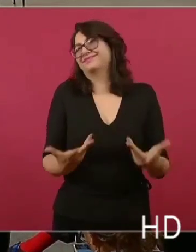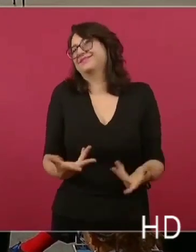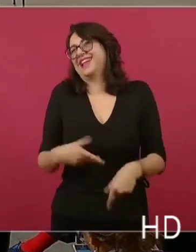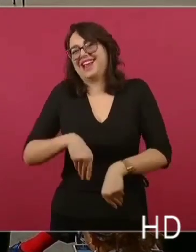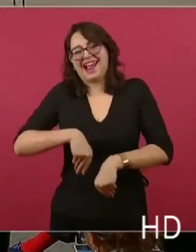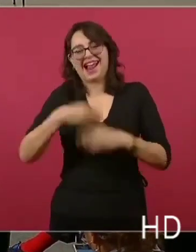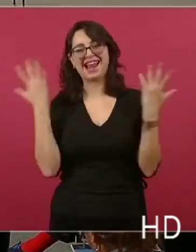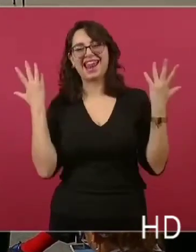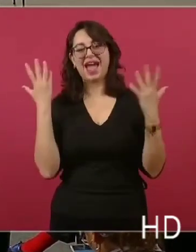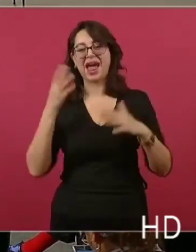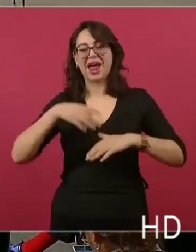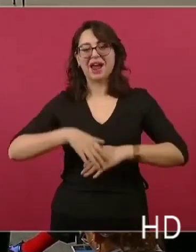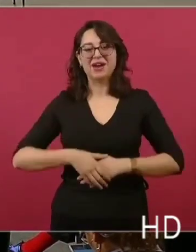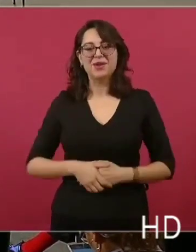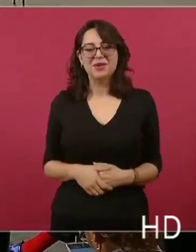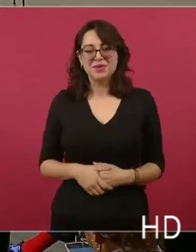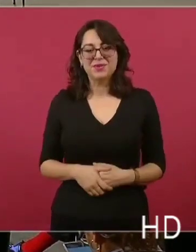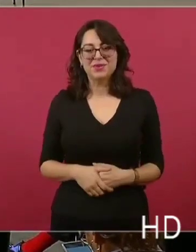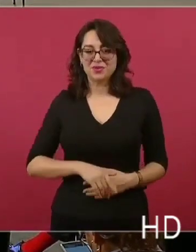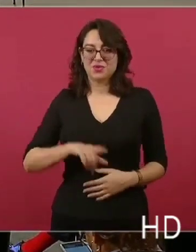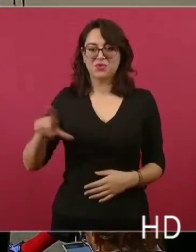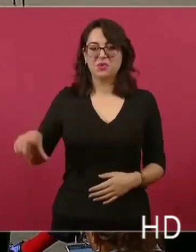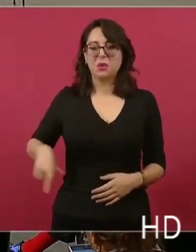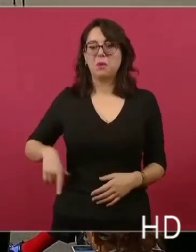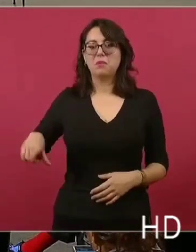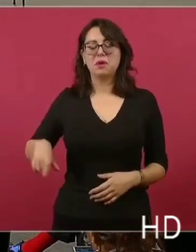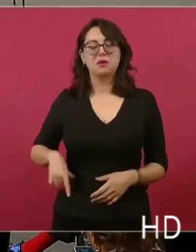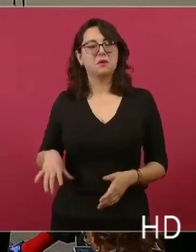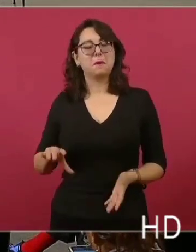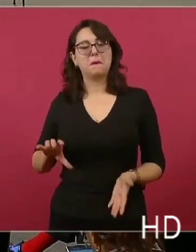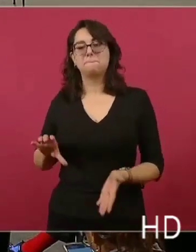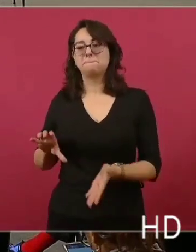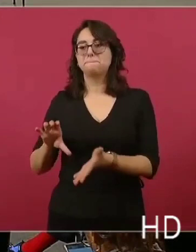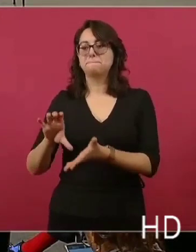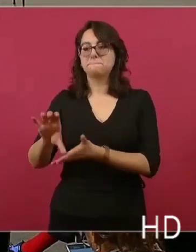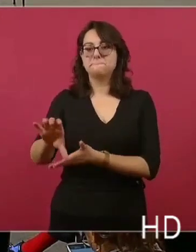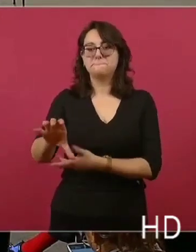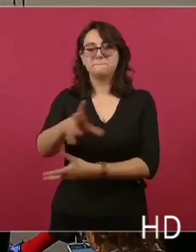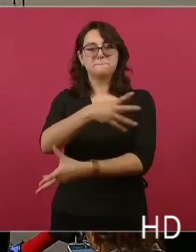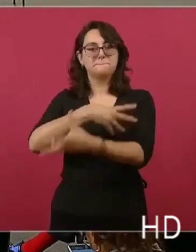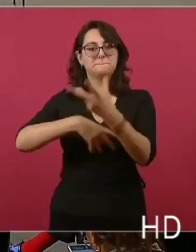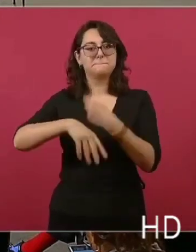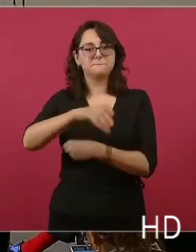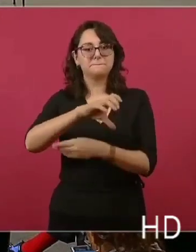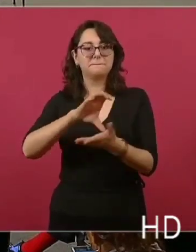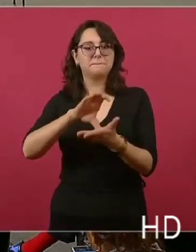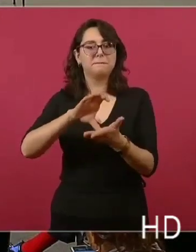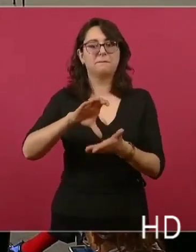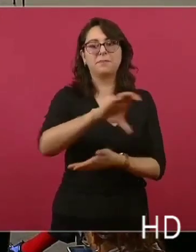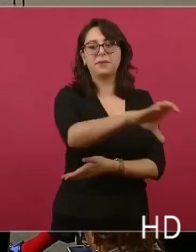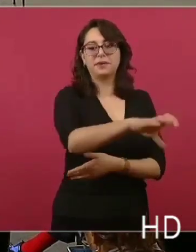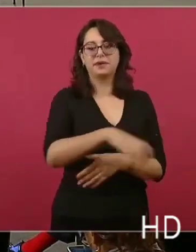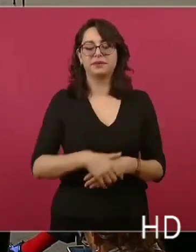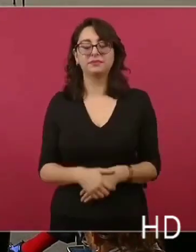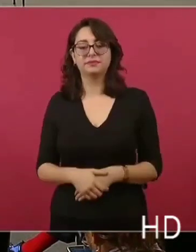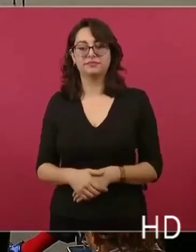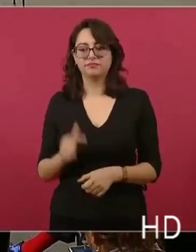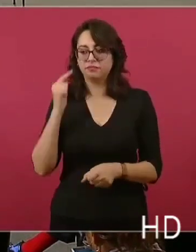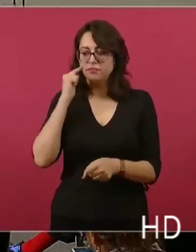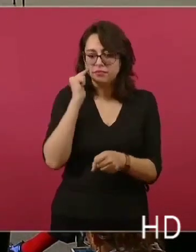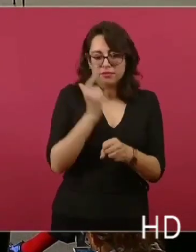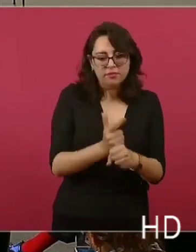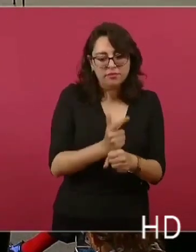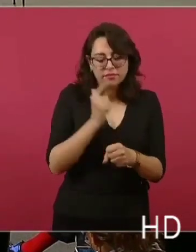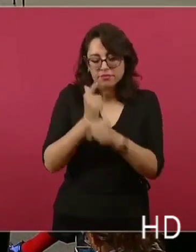Como nosotros descubrimos unas entregas de 10 millones de dólares, pues ahí está la